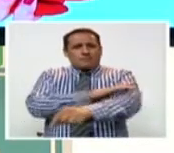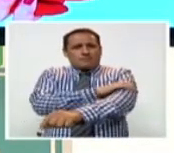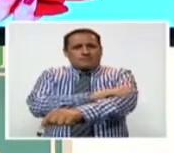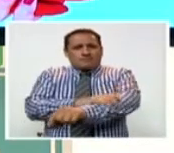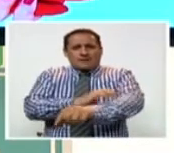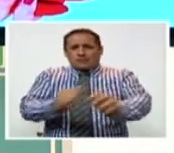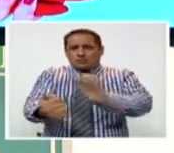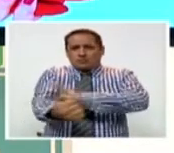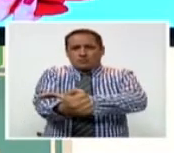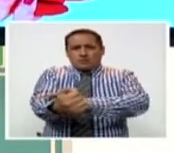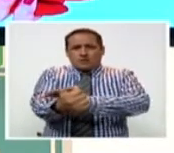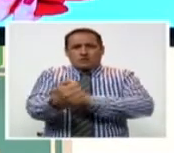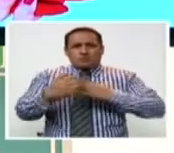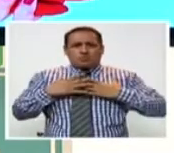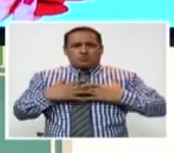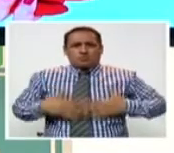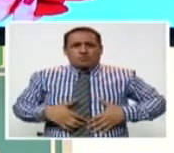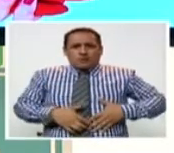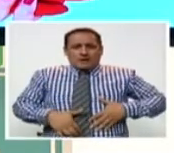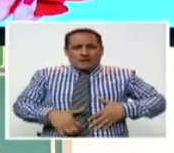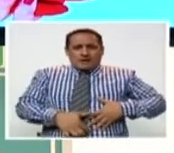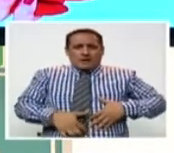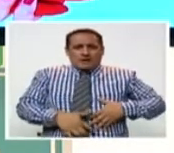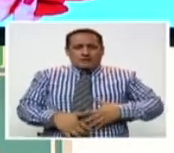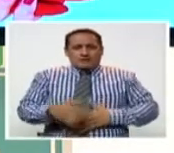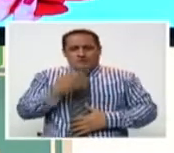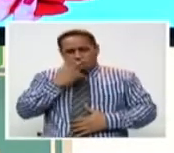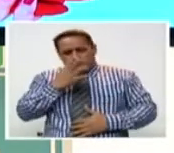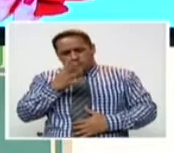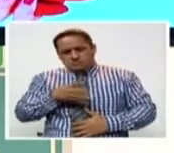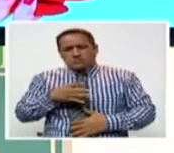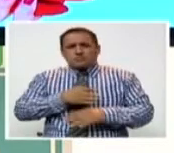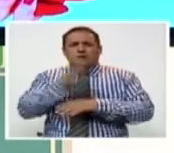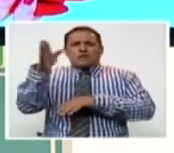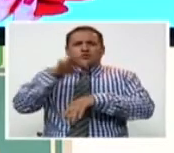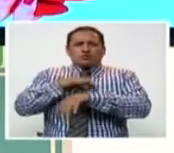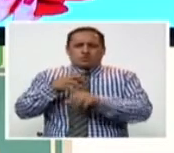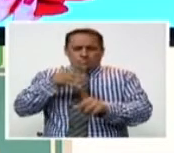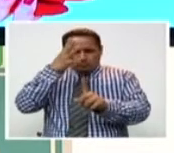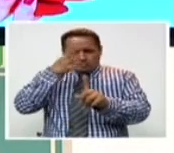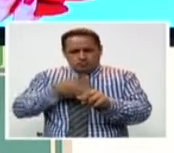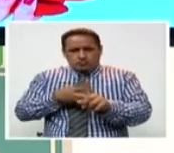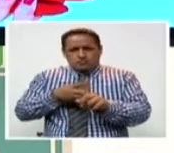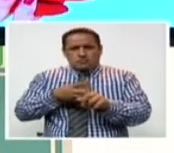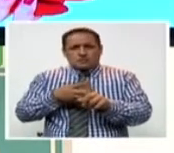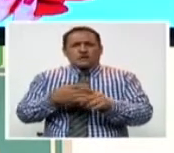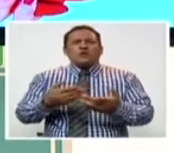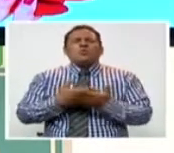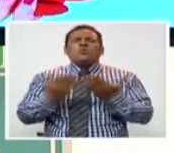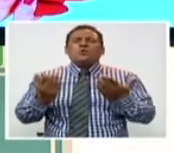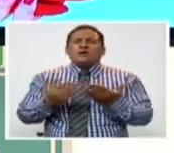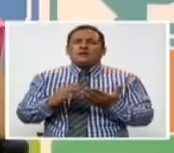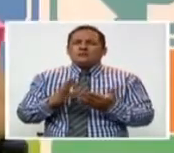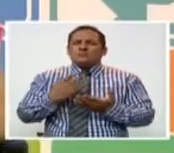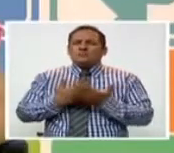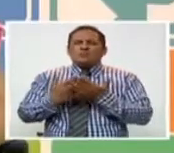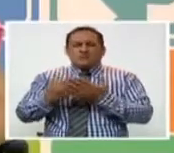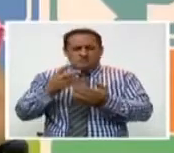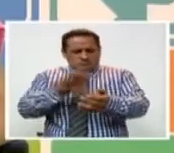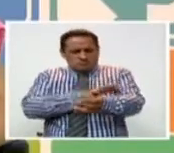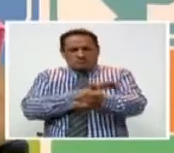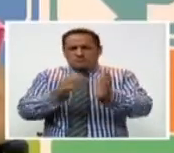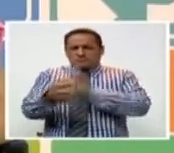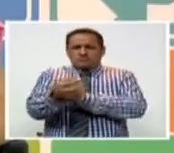los bracitos del niño, en su zona del cordón umbilical, lo llevan al pediatra y comienzan los estudios. ¿Cuáles serían entonces los